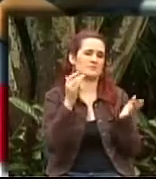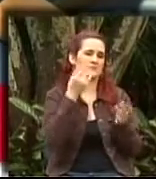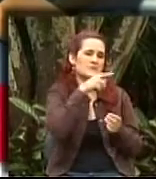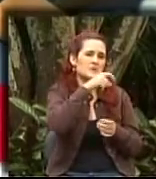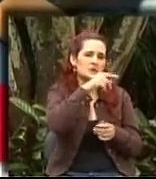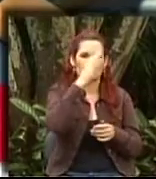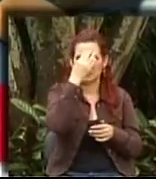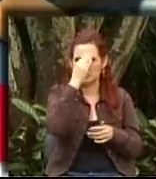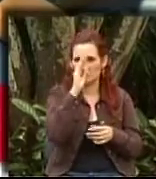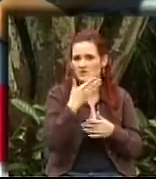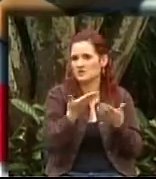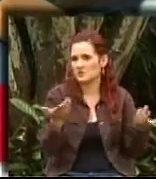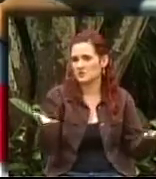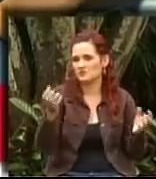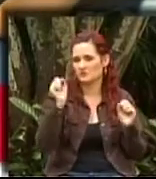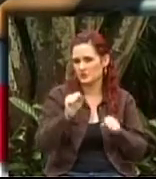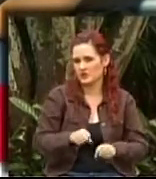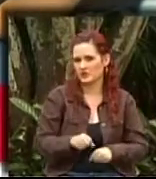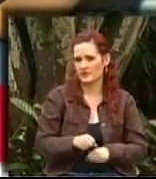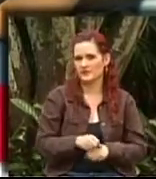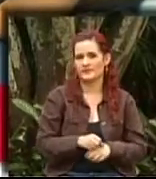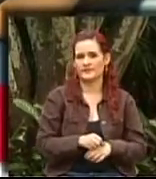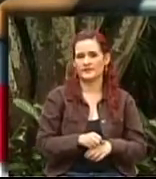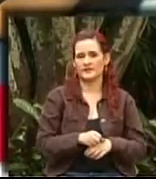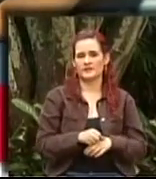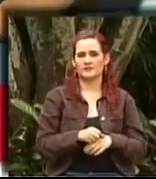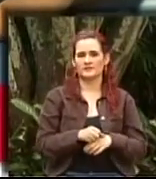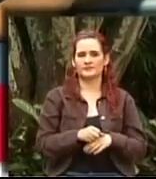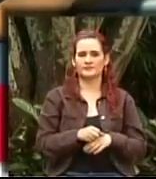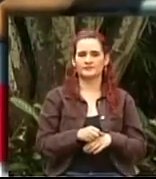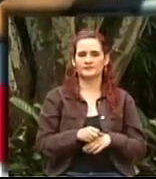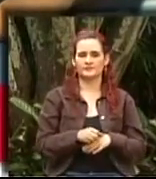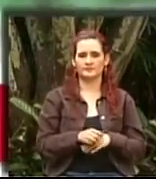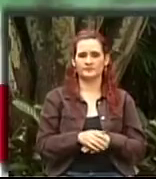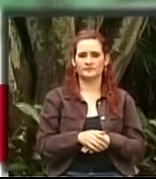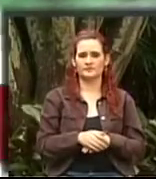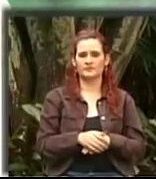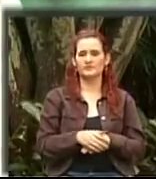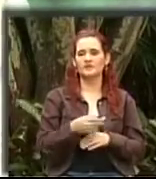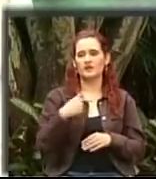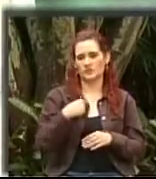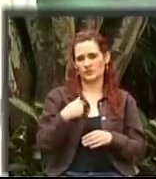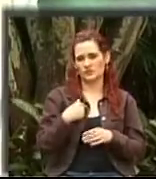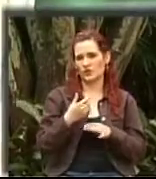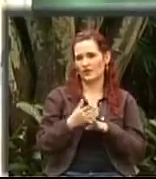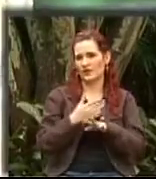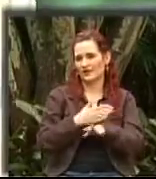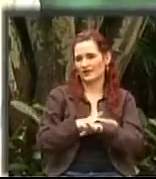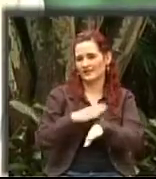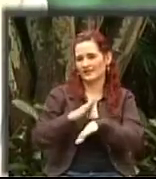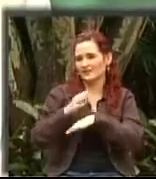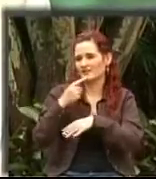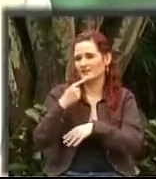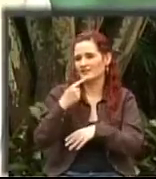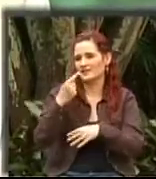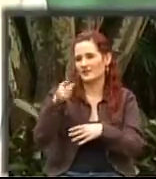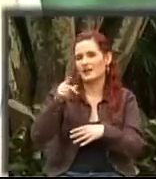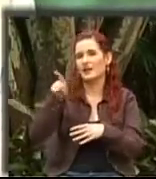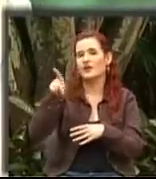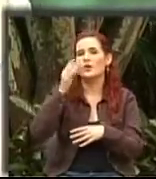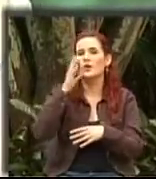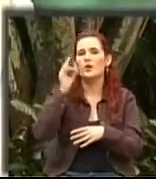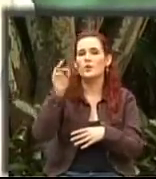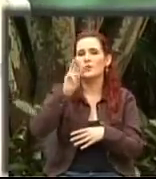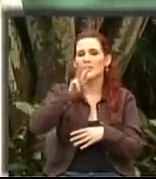informe y Germán y del trabajo que hace Germán, o usted iba a complementar o a decir algo diferente. Bueno, iba a decir algo con respecto a que el señor tiene 33